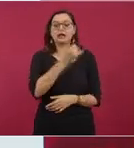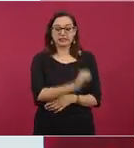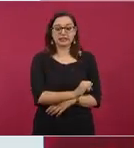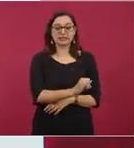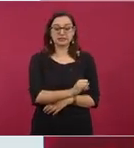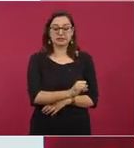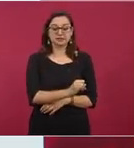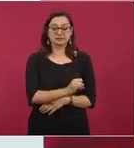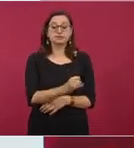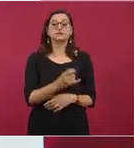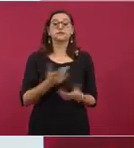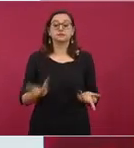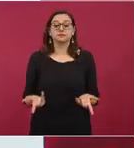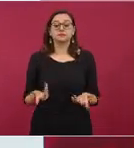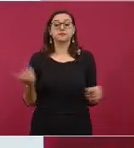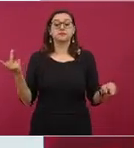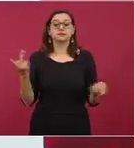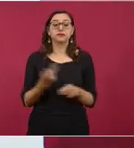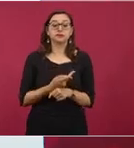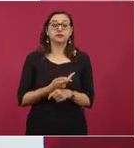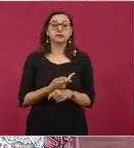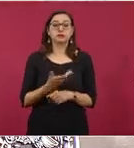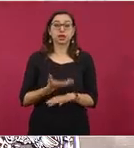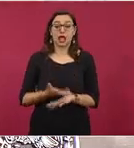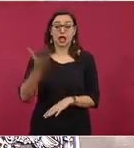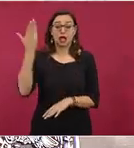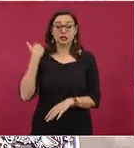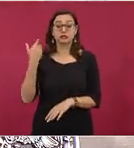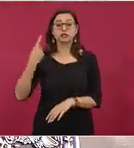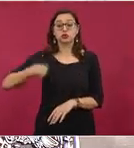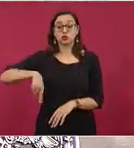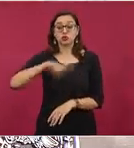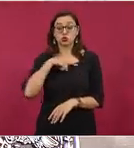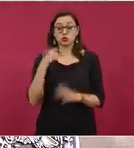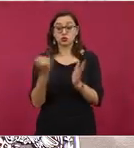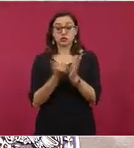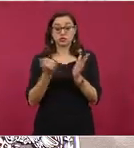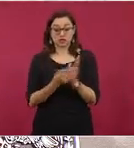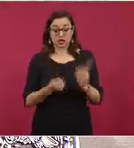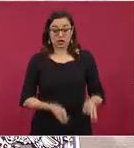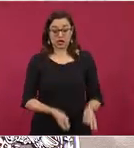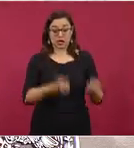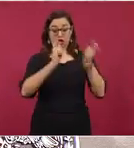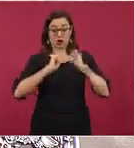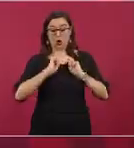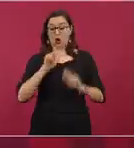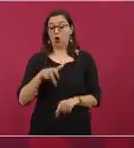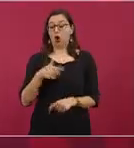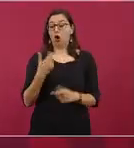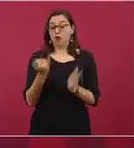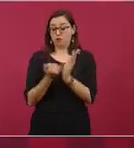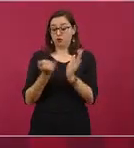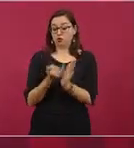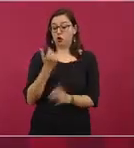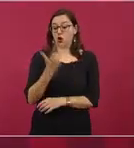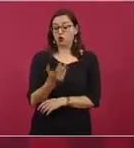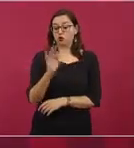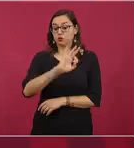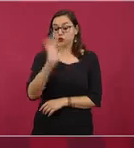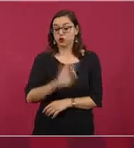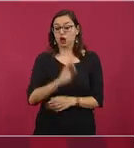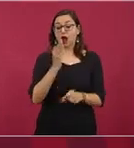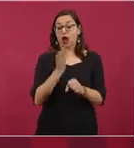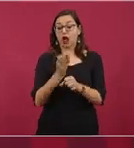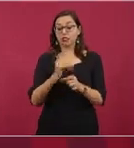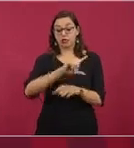cuando llegamos nosotros al gobierno la tasa de interés era del 8% la bajamos hasta el 4% pero